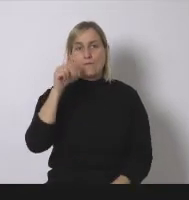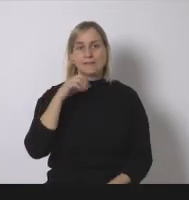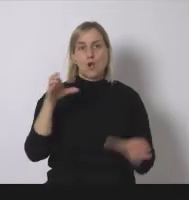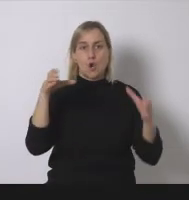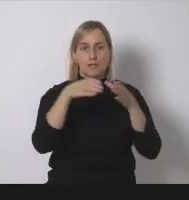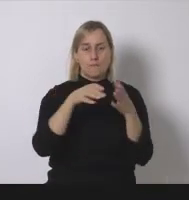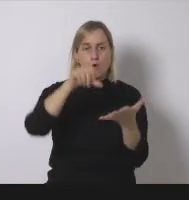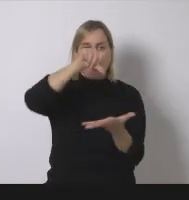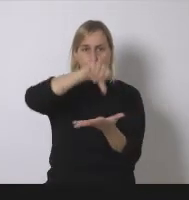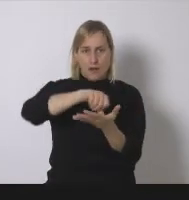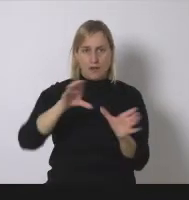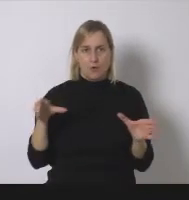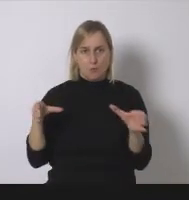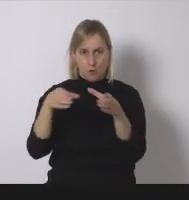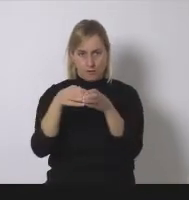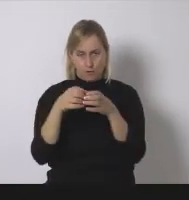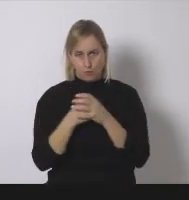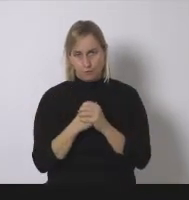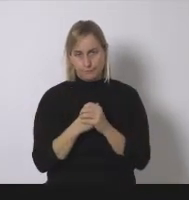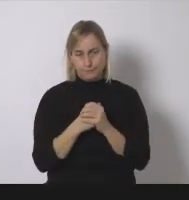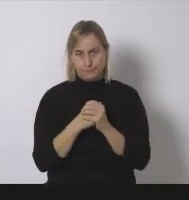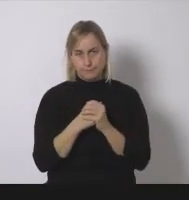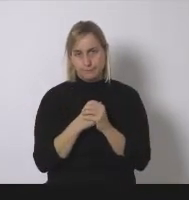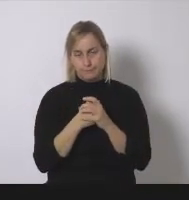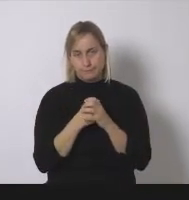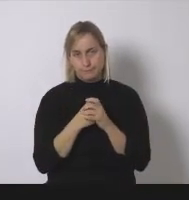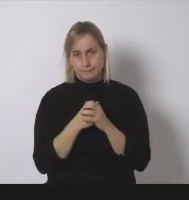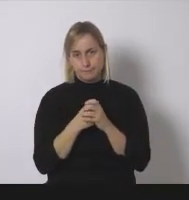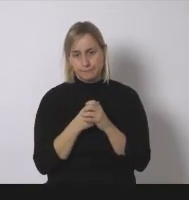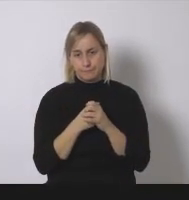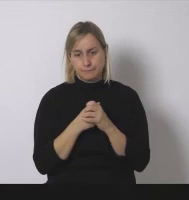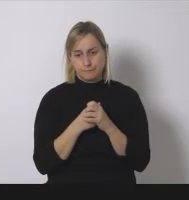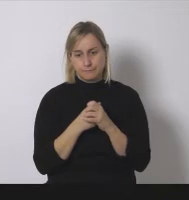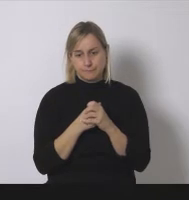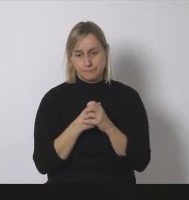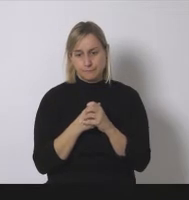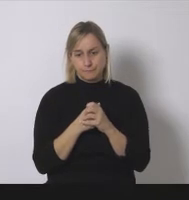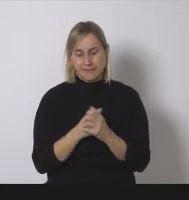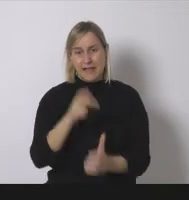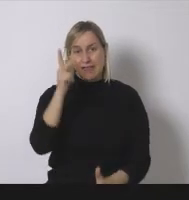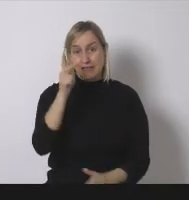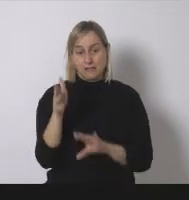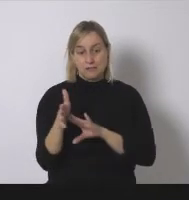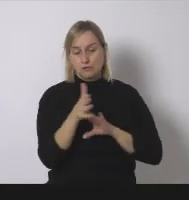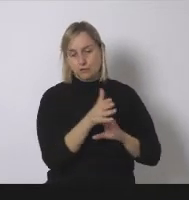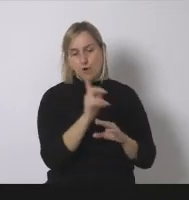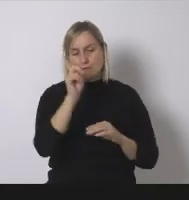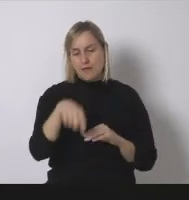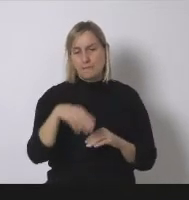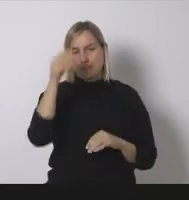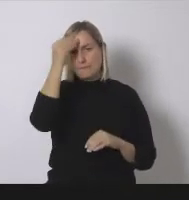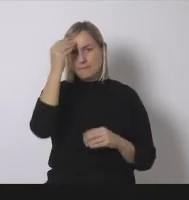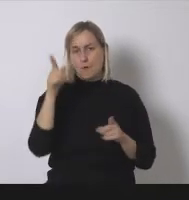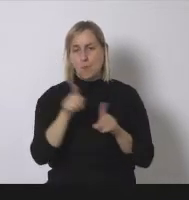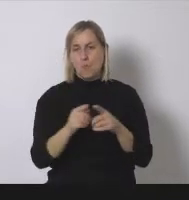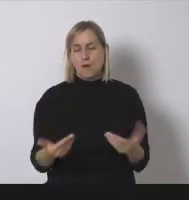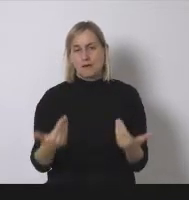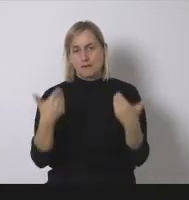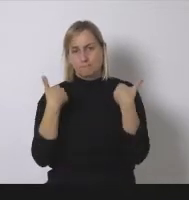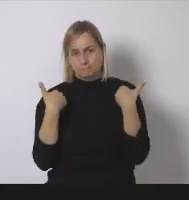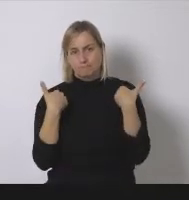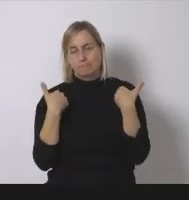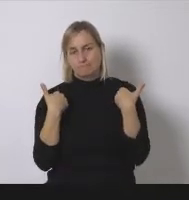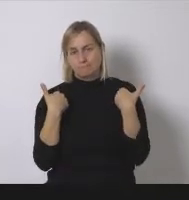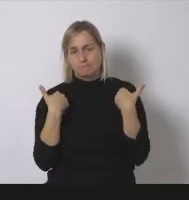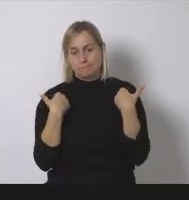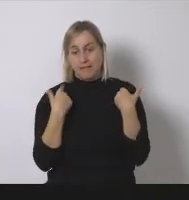y comunitario y después además de ser un derecho es una responsabilidad y teniendo en cuenta es un derecho